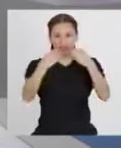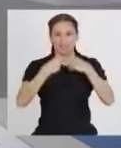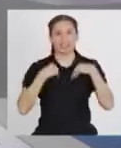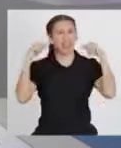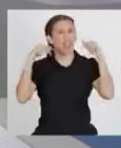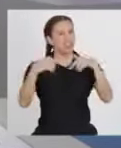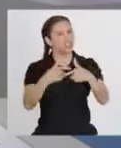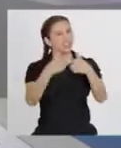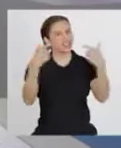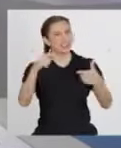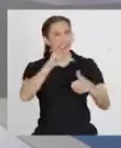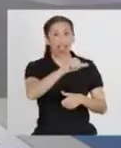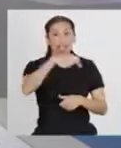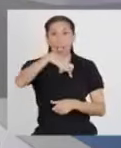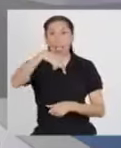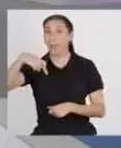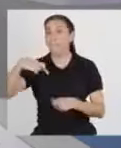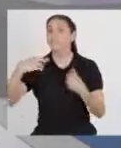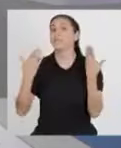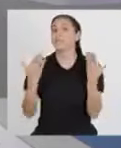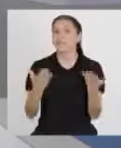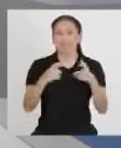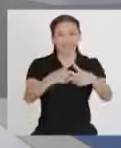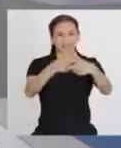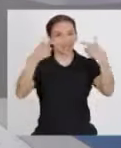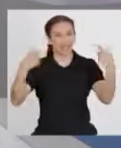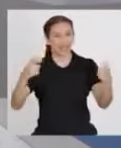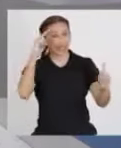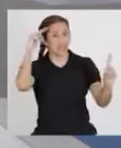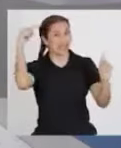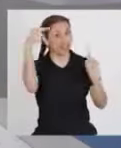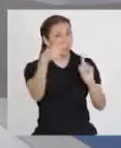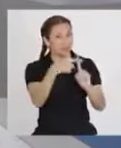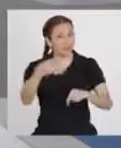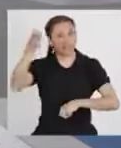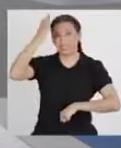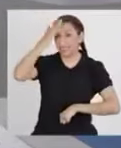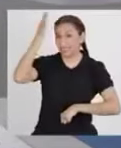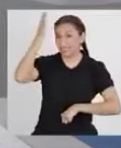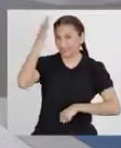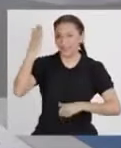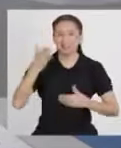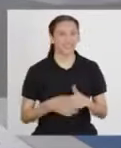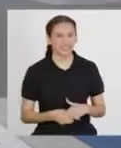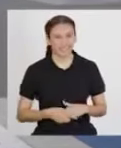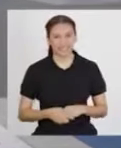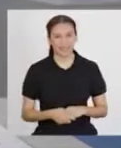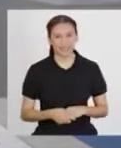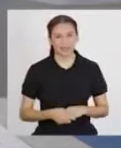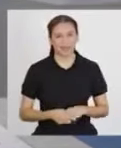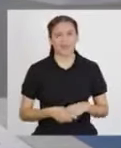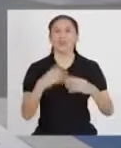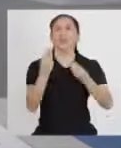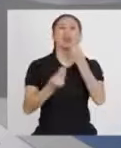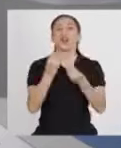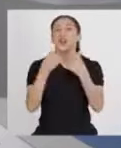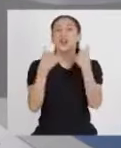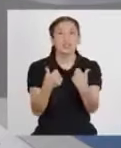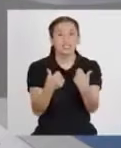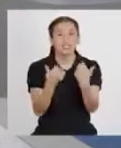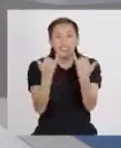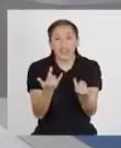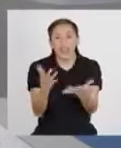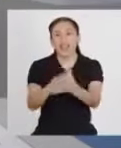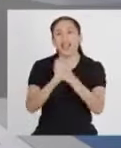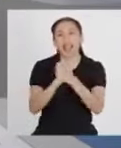nuestra super aplicación, el gran desafío del saber. ¿Cómo estás